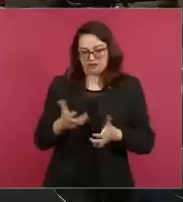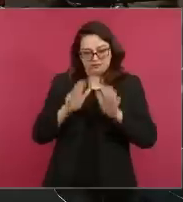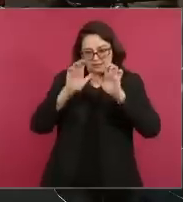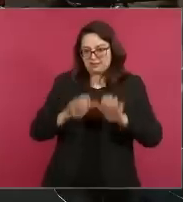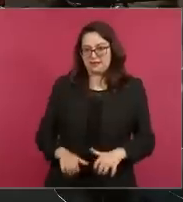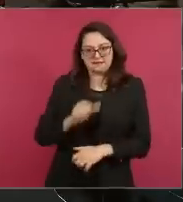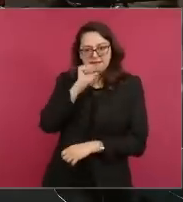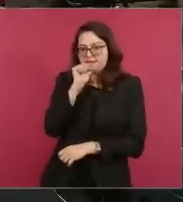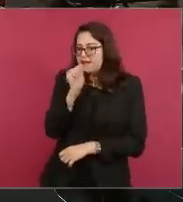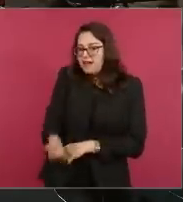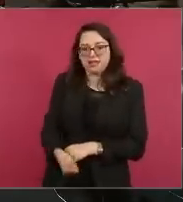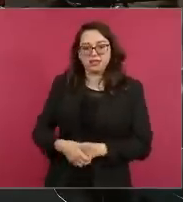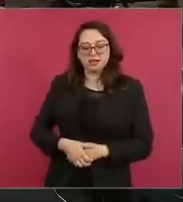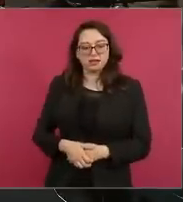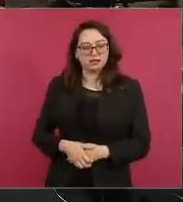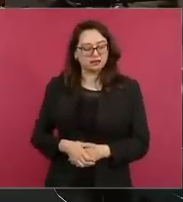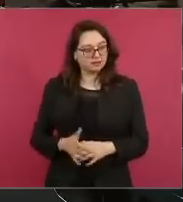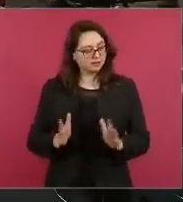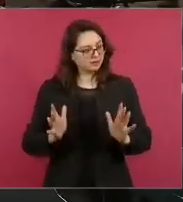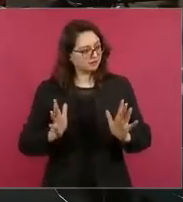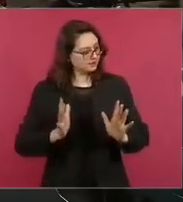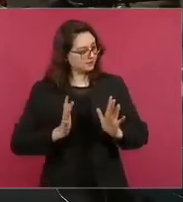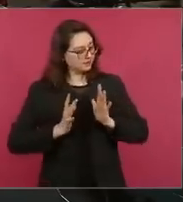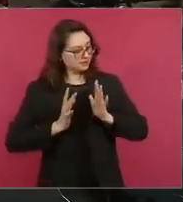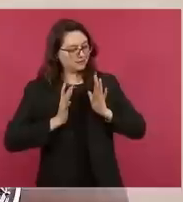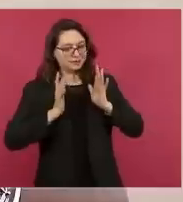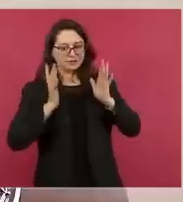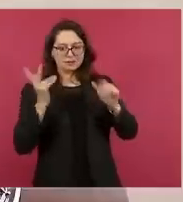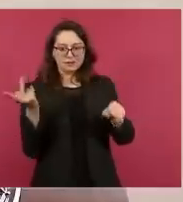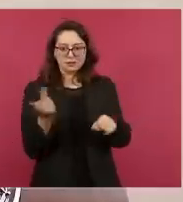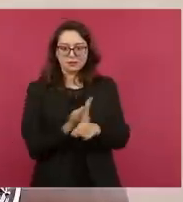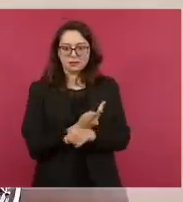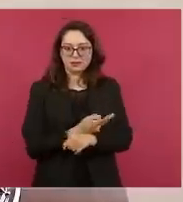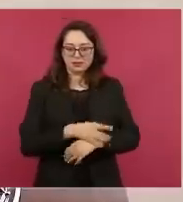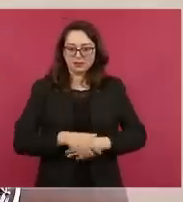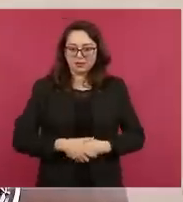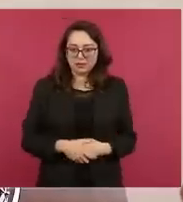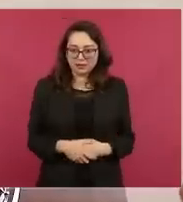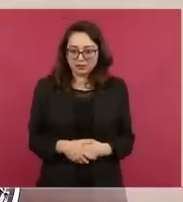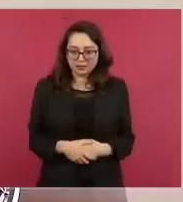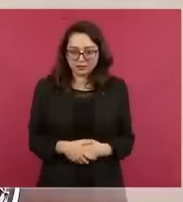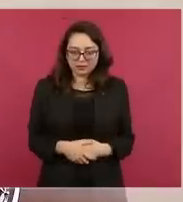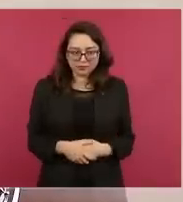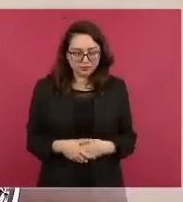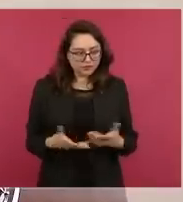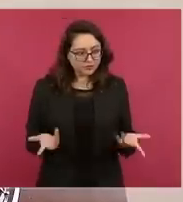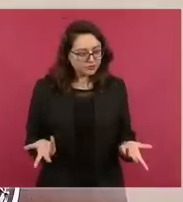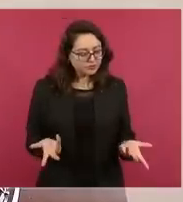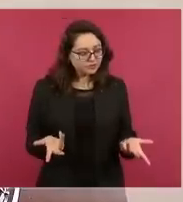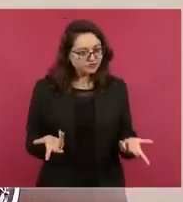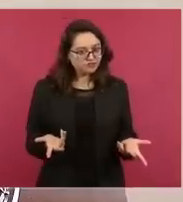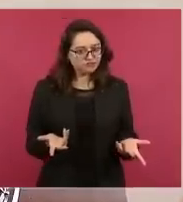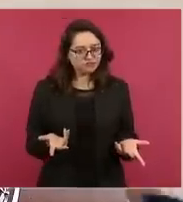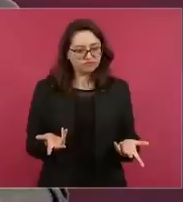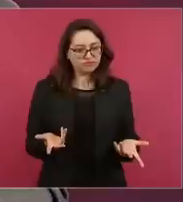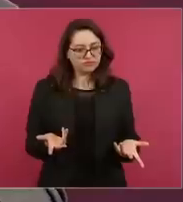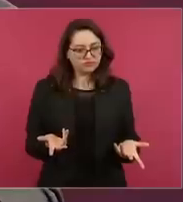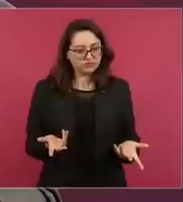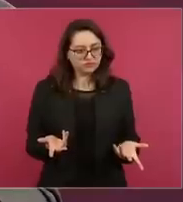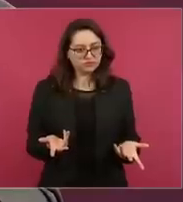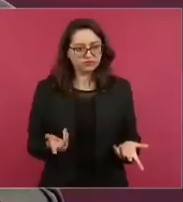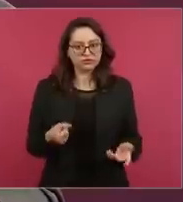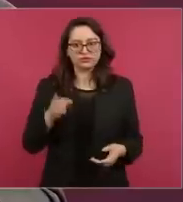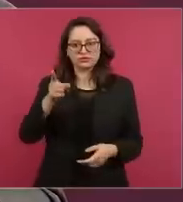investigando de dónde salió, y todo parece que lo